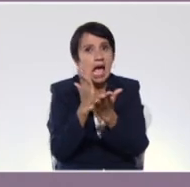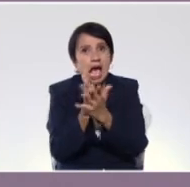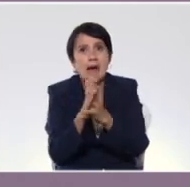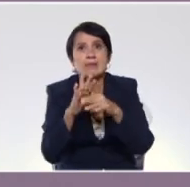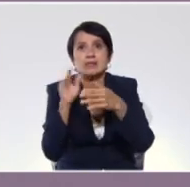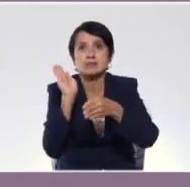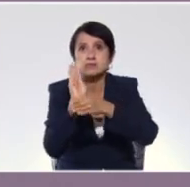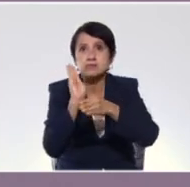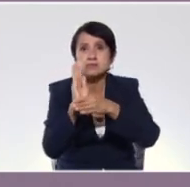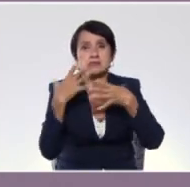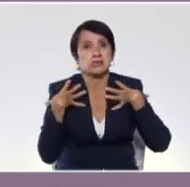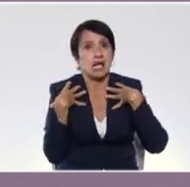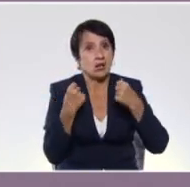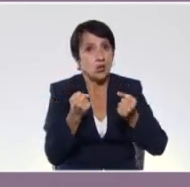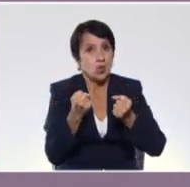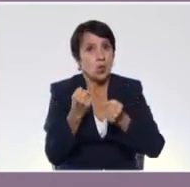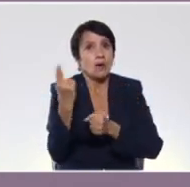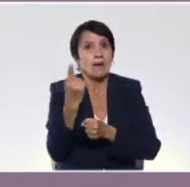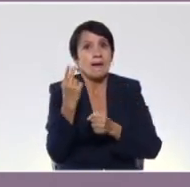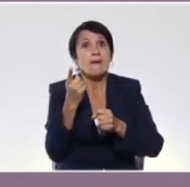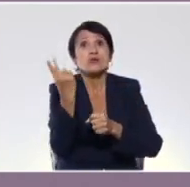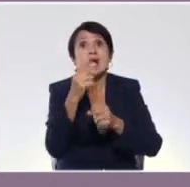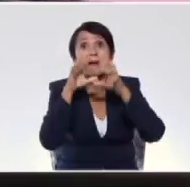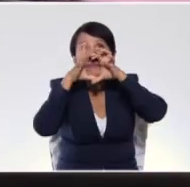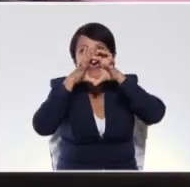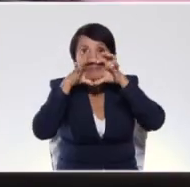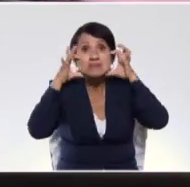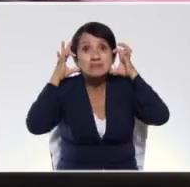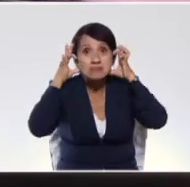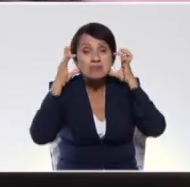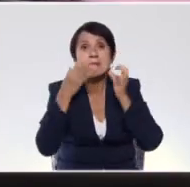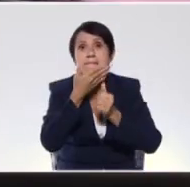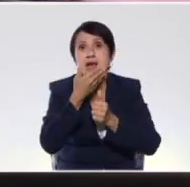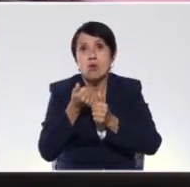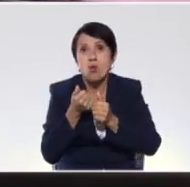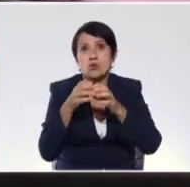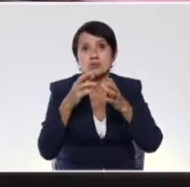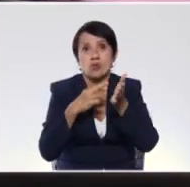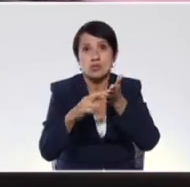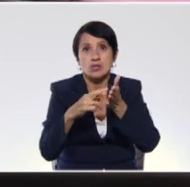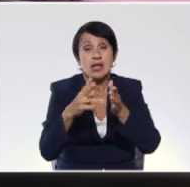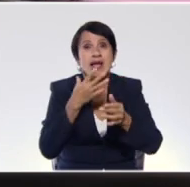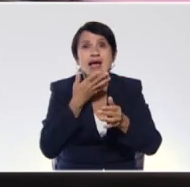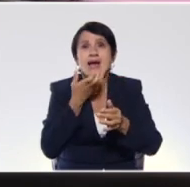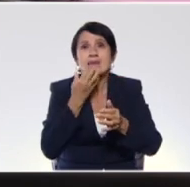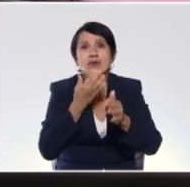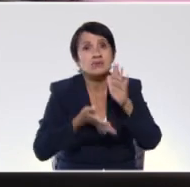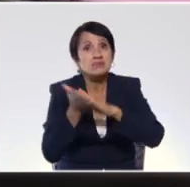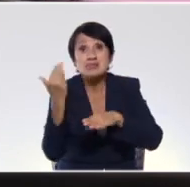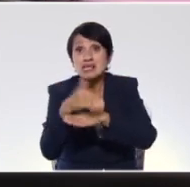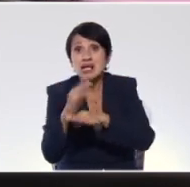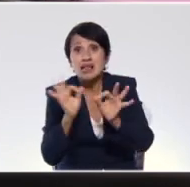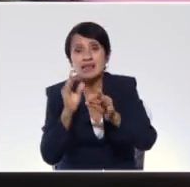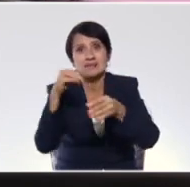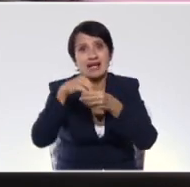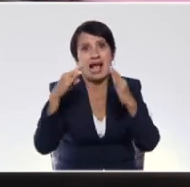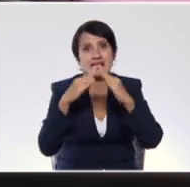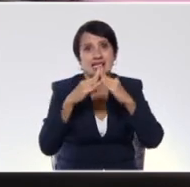cuidar tu salud. Usa bien el tapabocas. Y si no es necesario salir, quédate en casa.